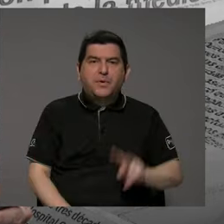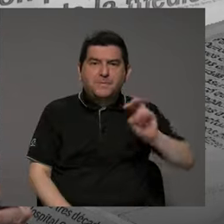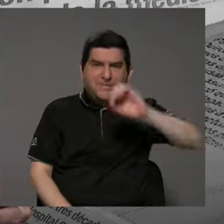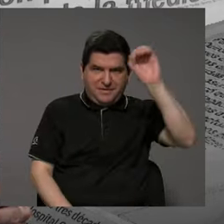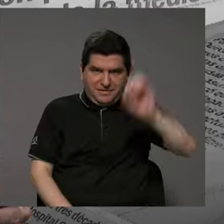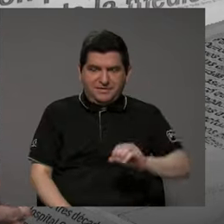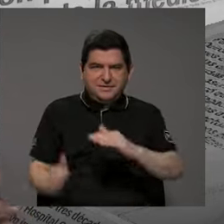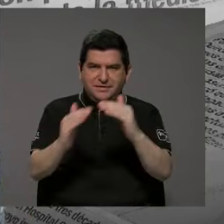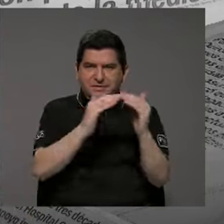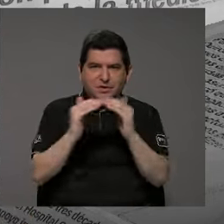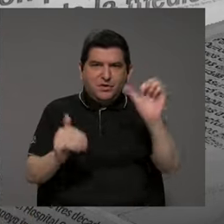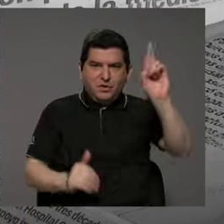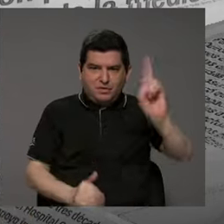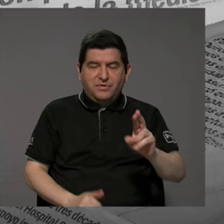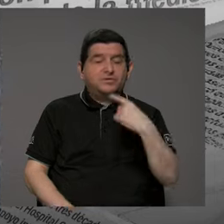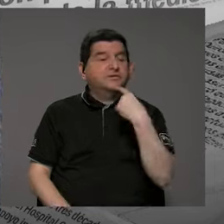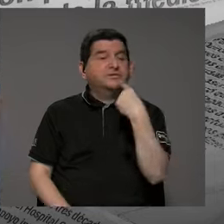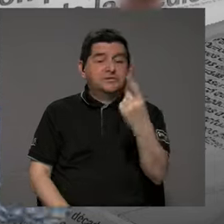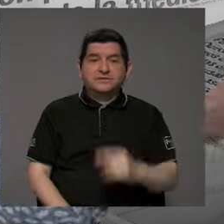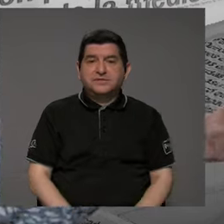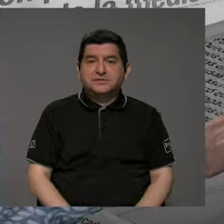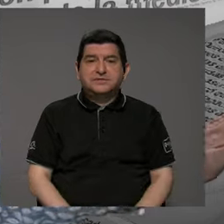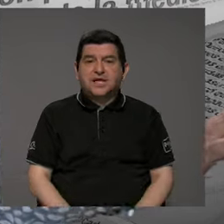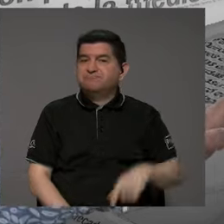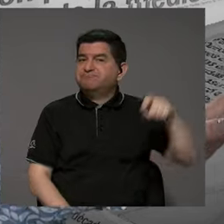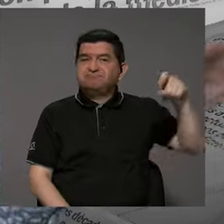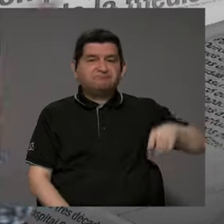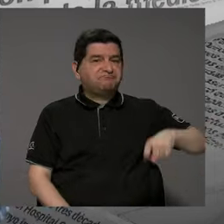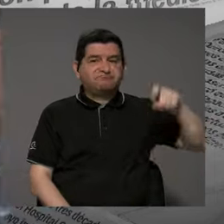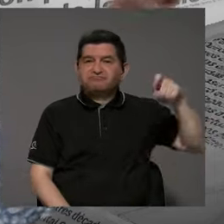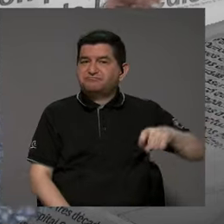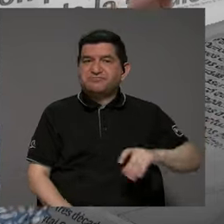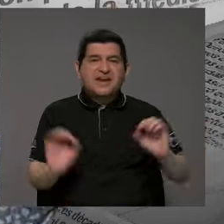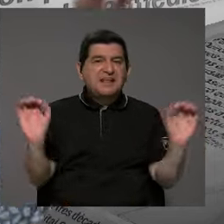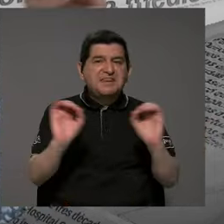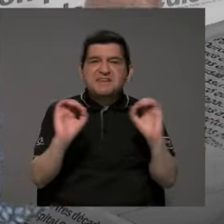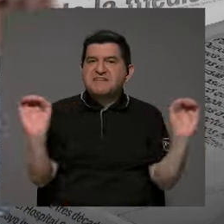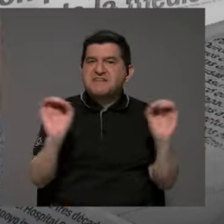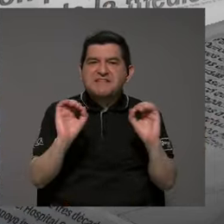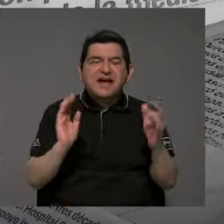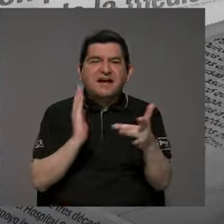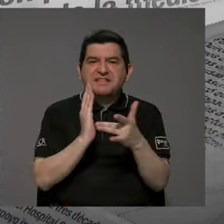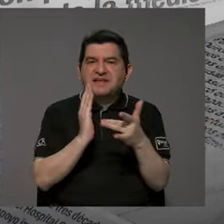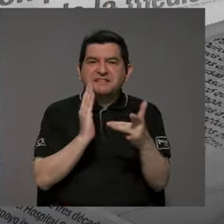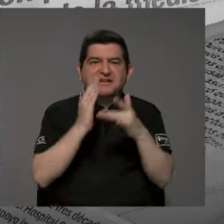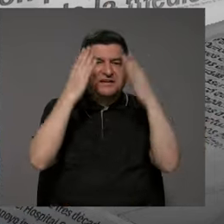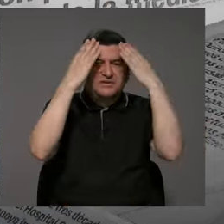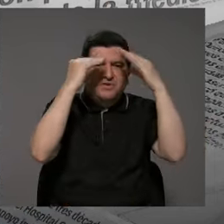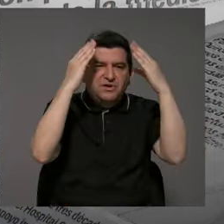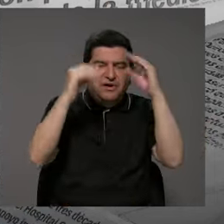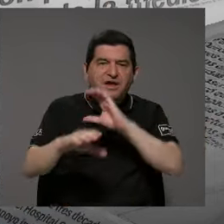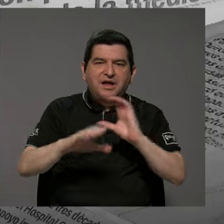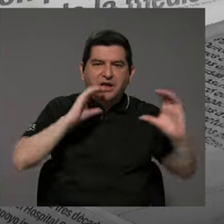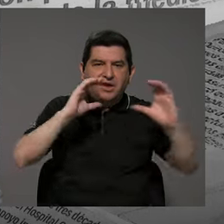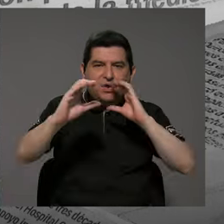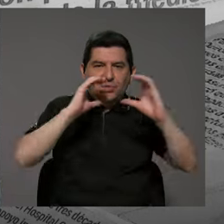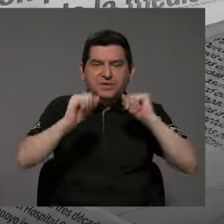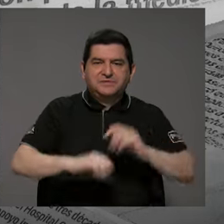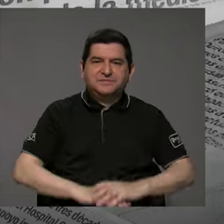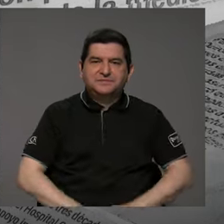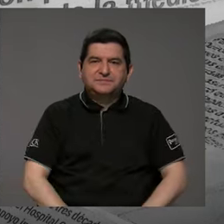% de la población costarricense que dice que no necesitan nada que ver con tecnologías de la información y la comunicación.